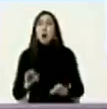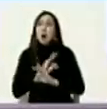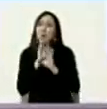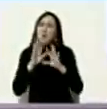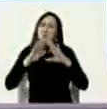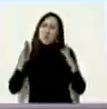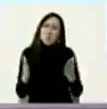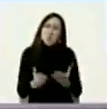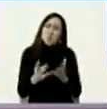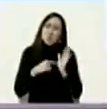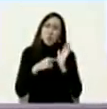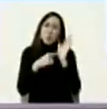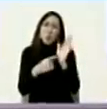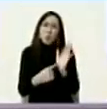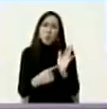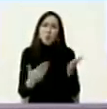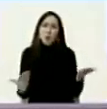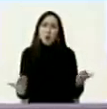el mundo